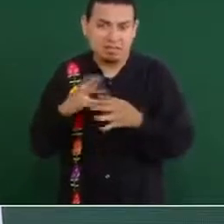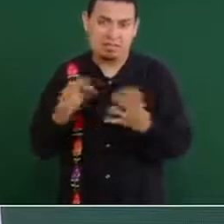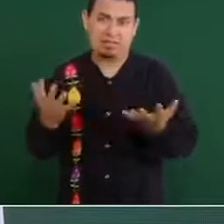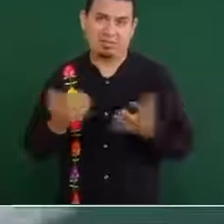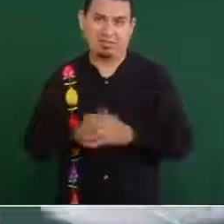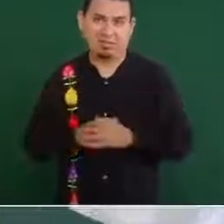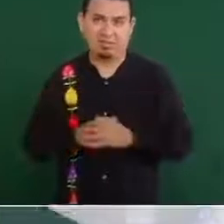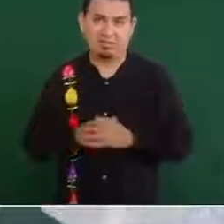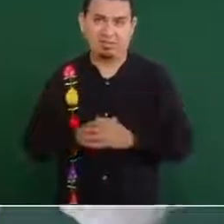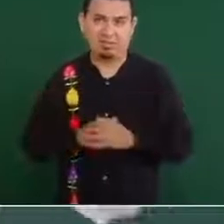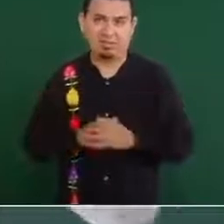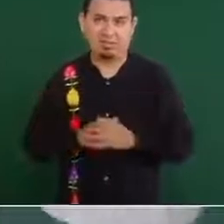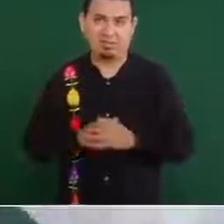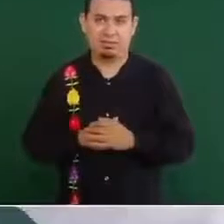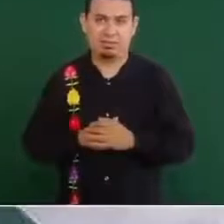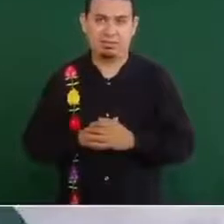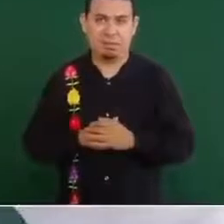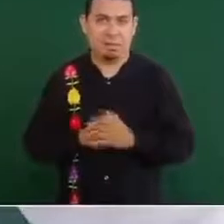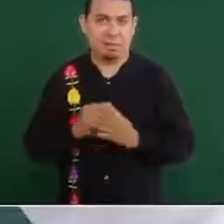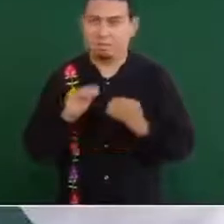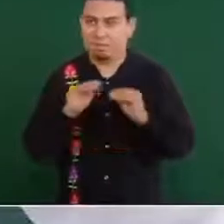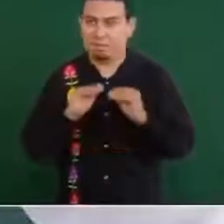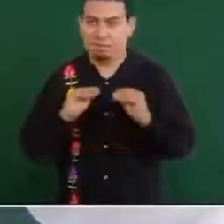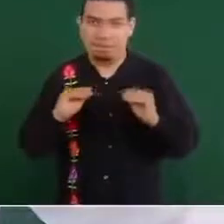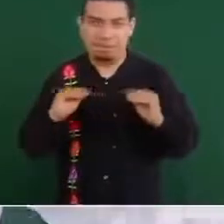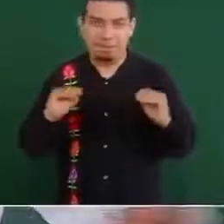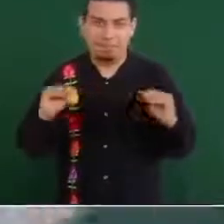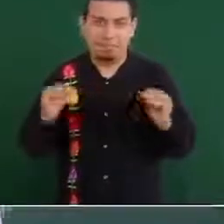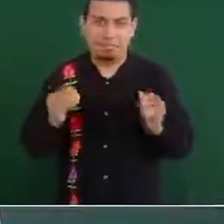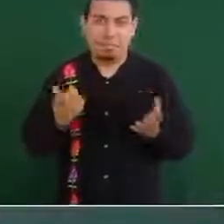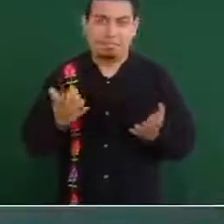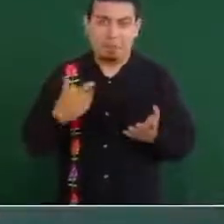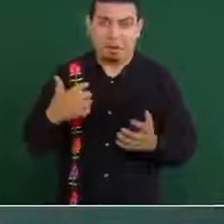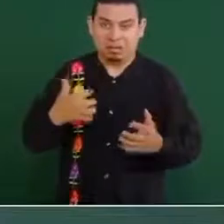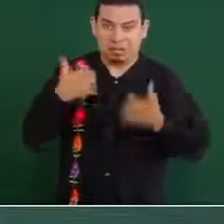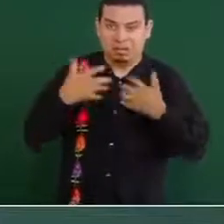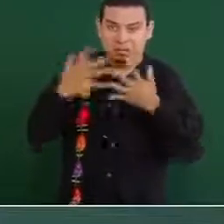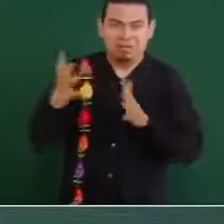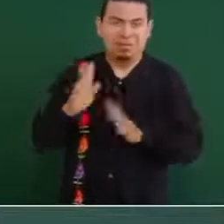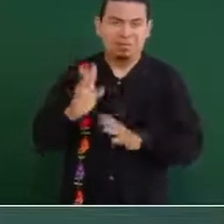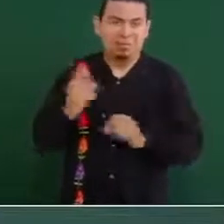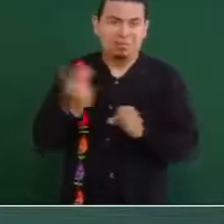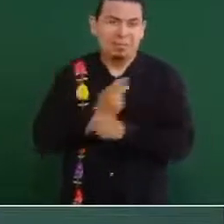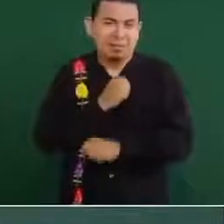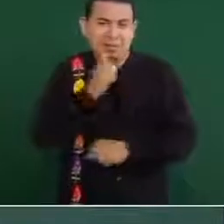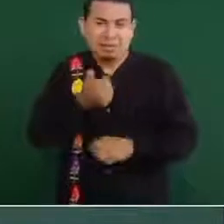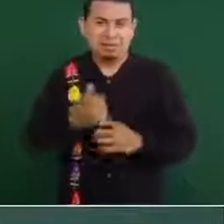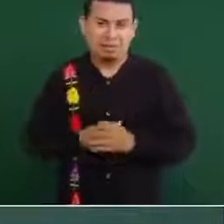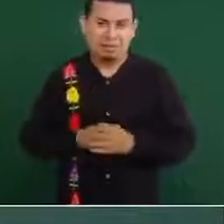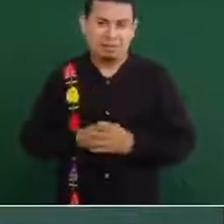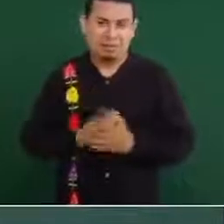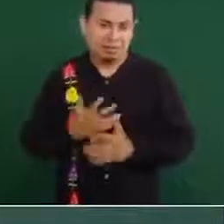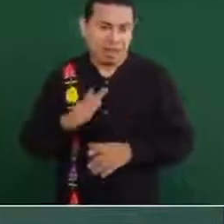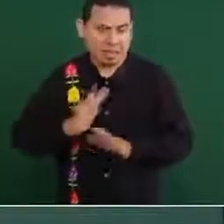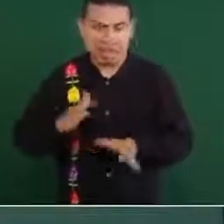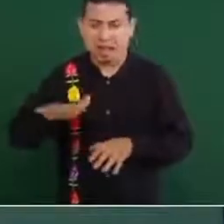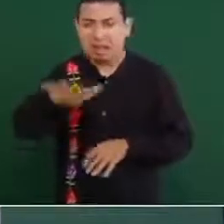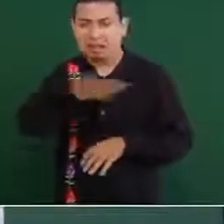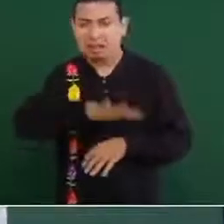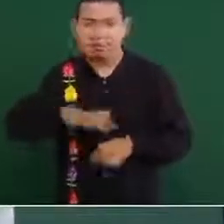y no hubo ningún problema, el pueblo de Oaxaca